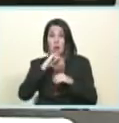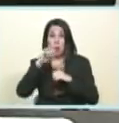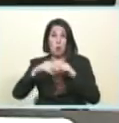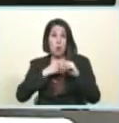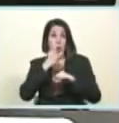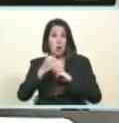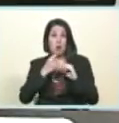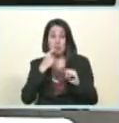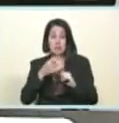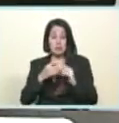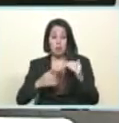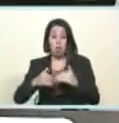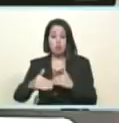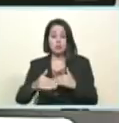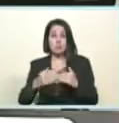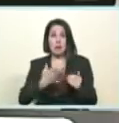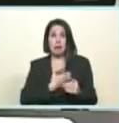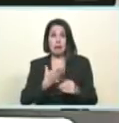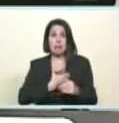perfil